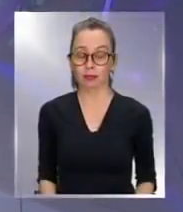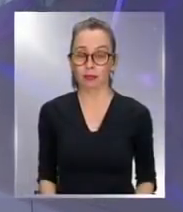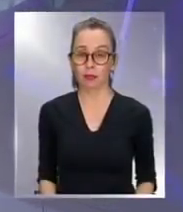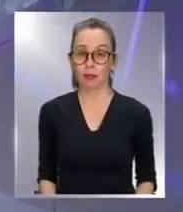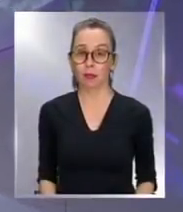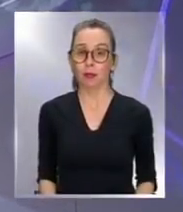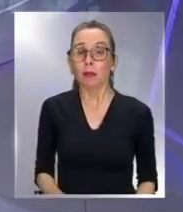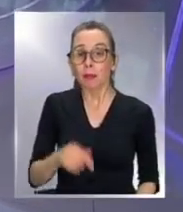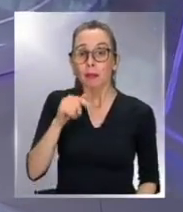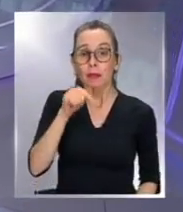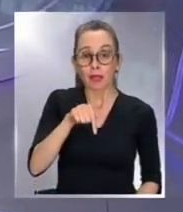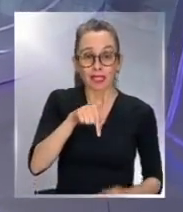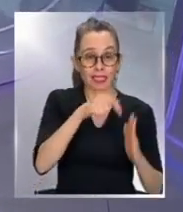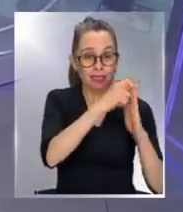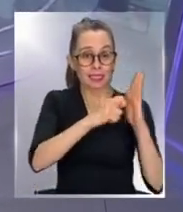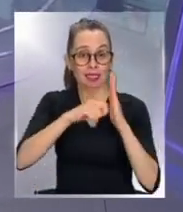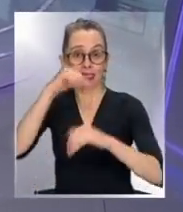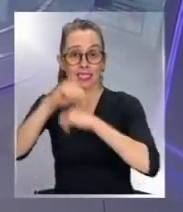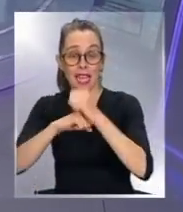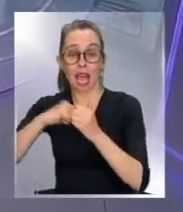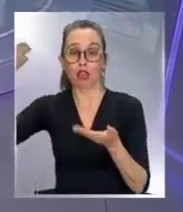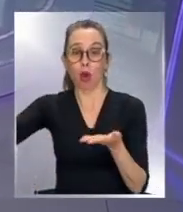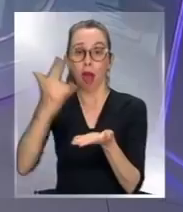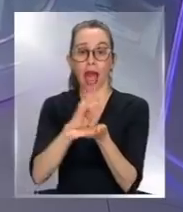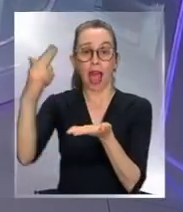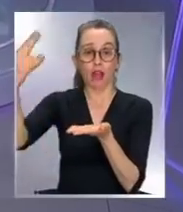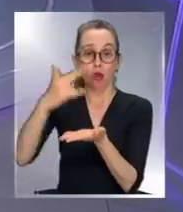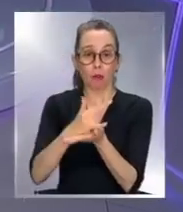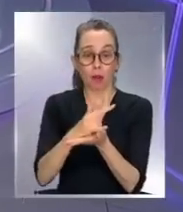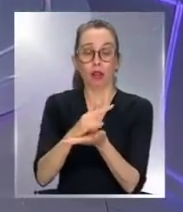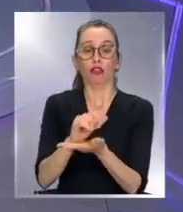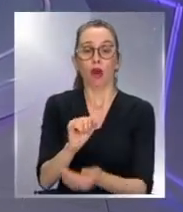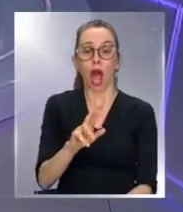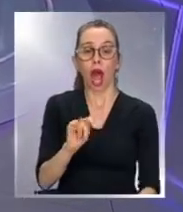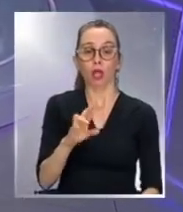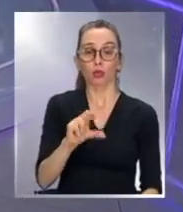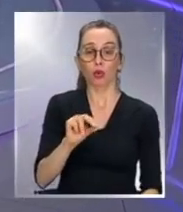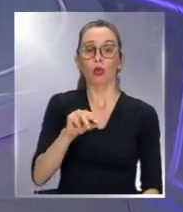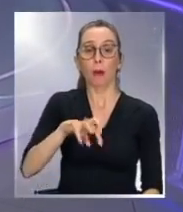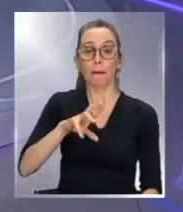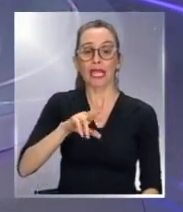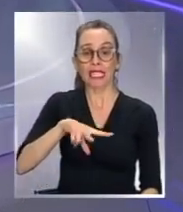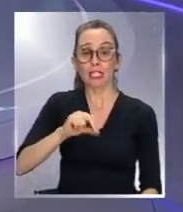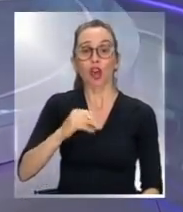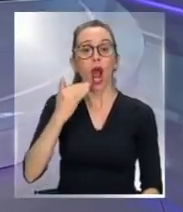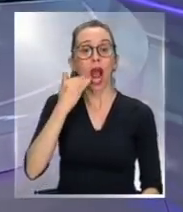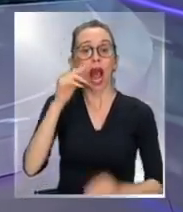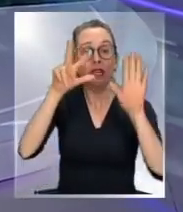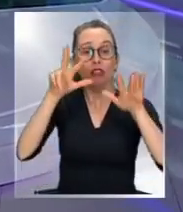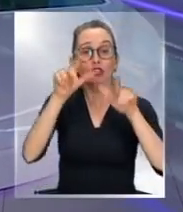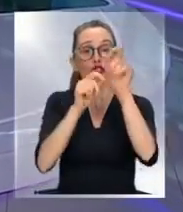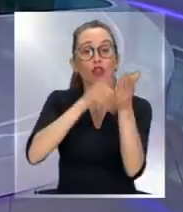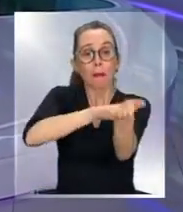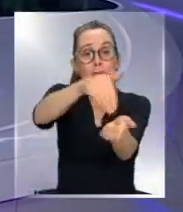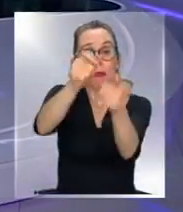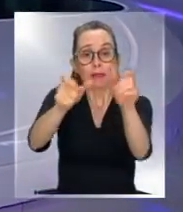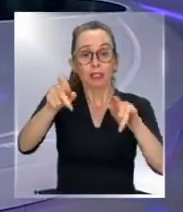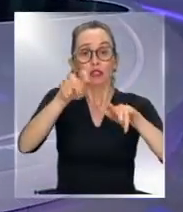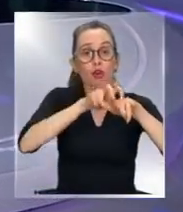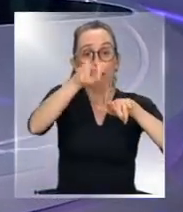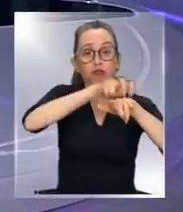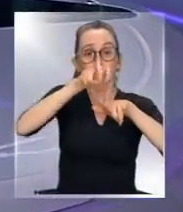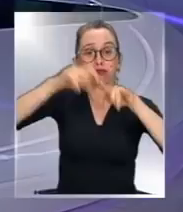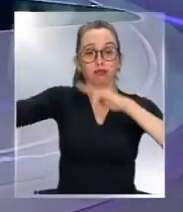En lo que va del año, el aeropuerto Arturo Merino Benítez ha recibido casi 18 millones de pasajeros. Cada hora despegan